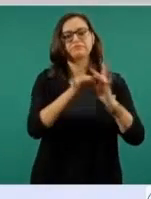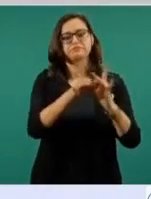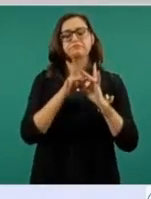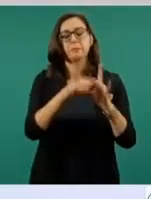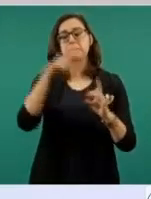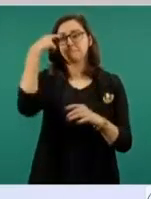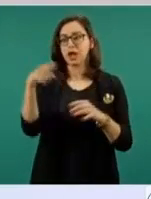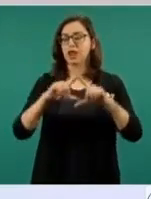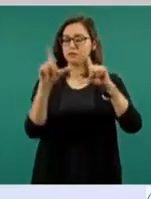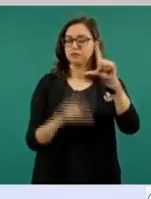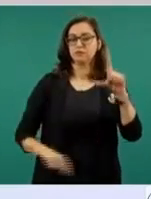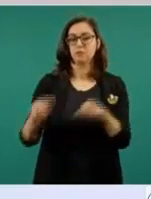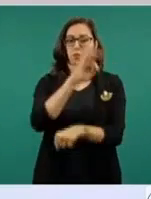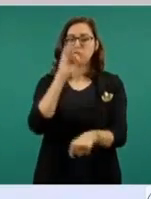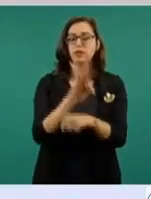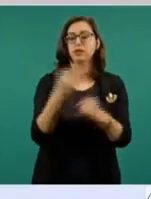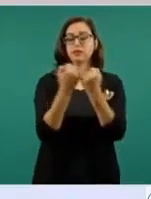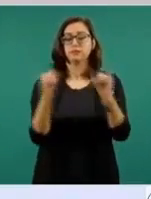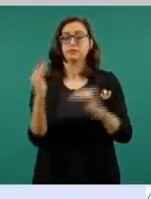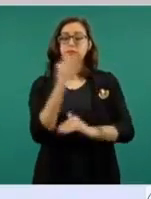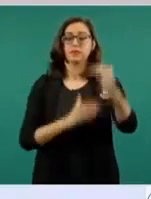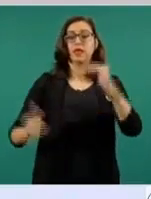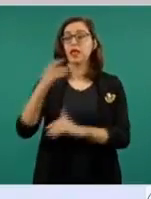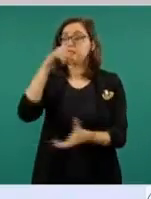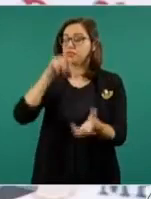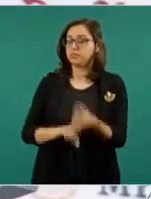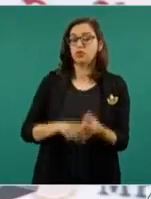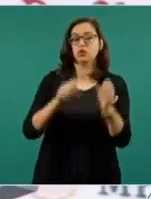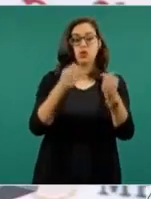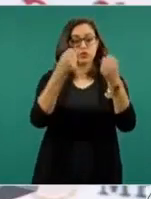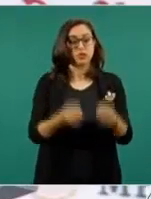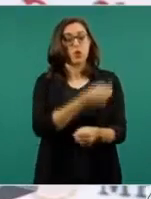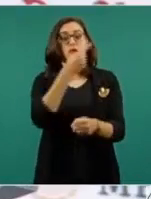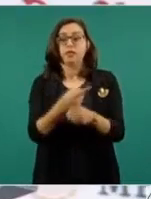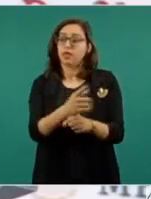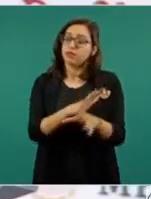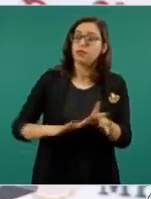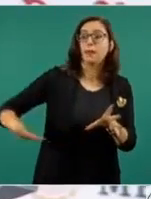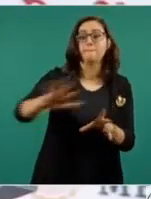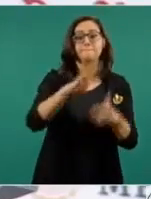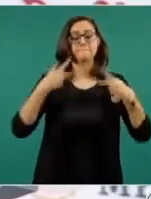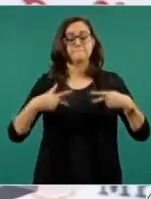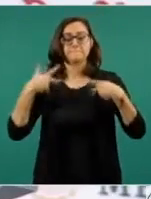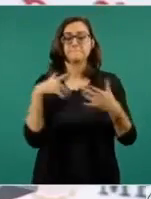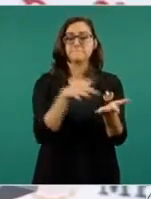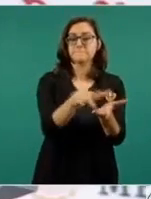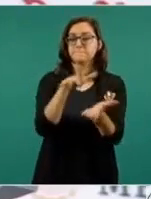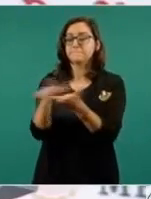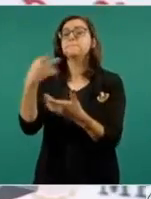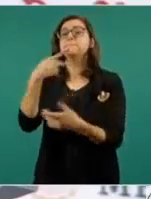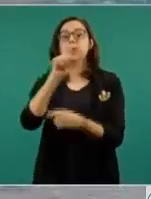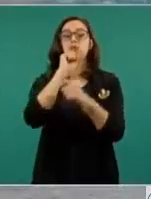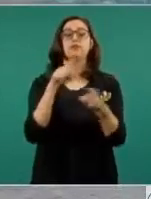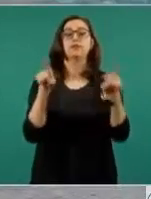así como para su seguridad interior y apoyo a la sociedad, pero también para el desarrollo nacional.